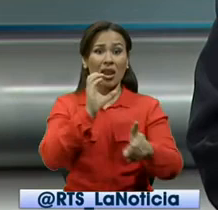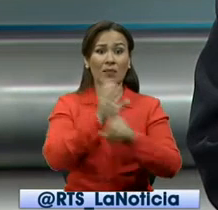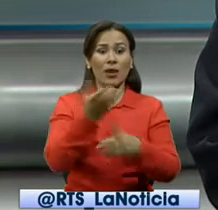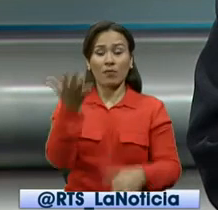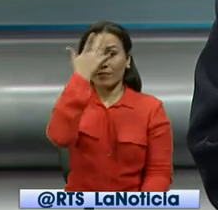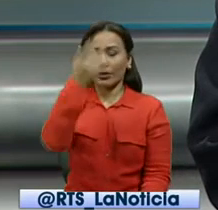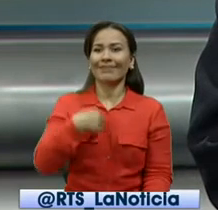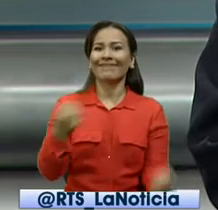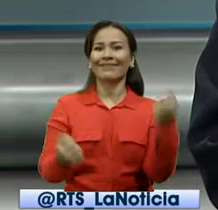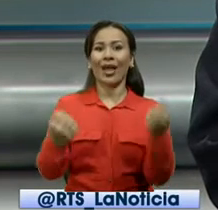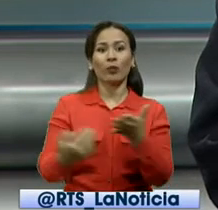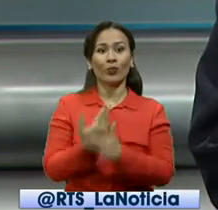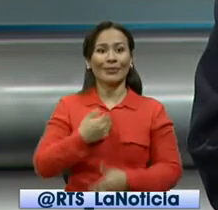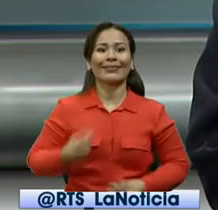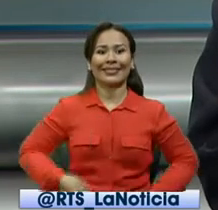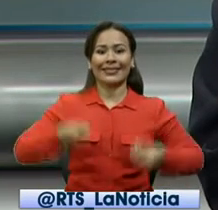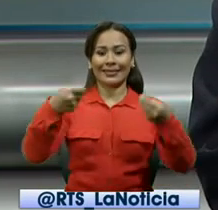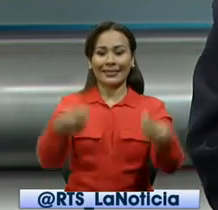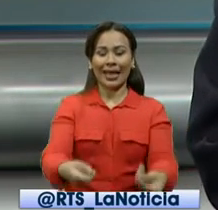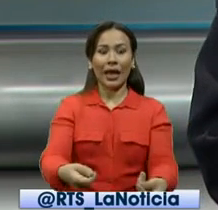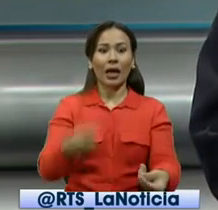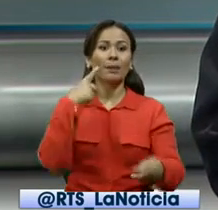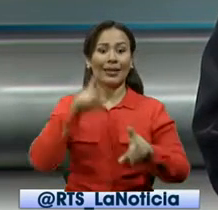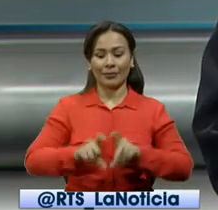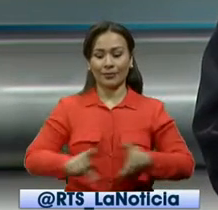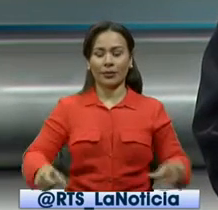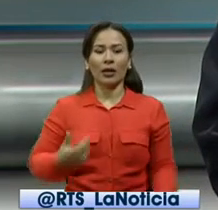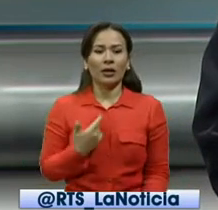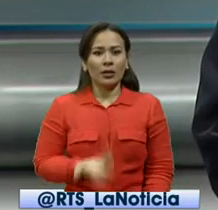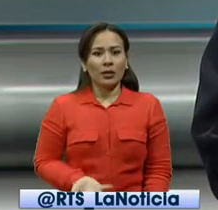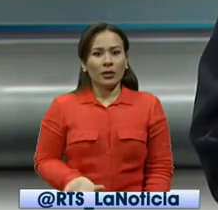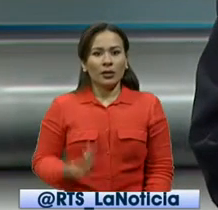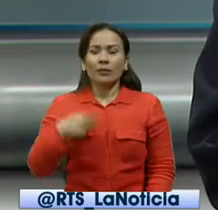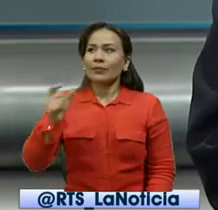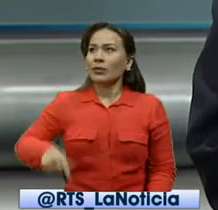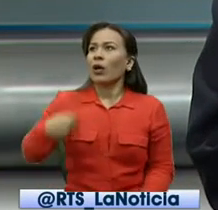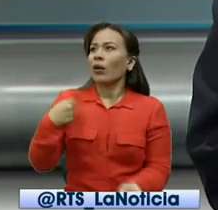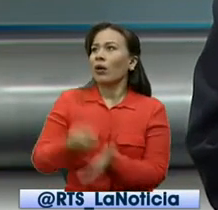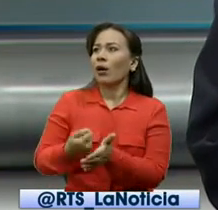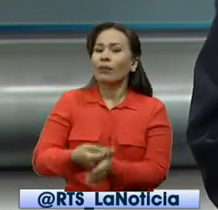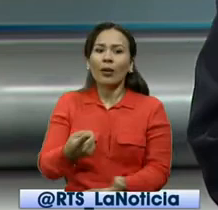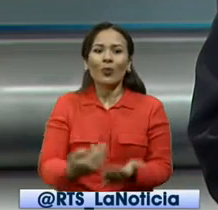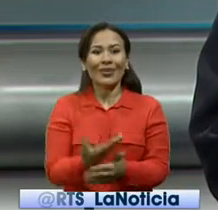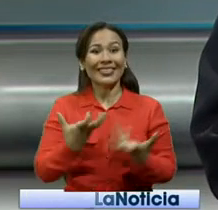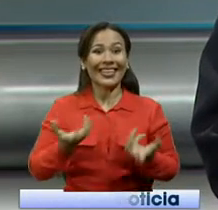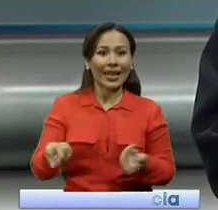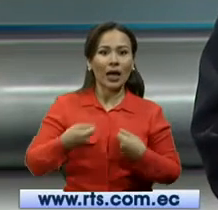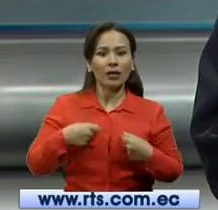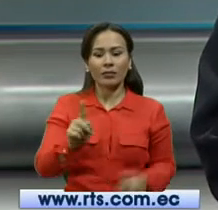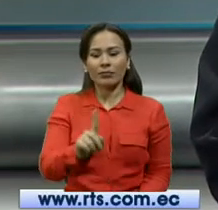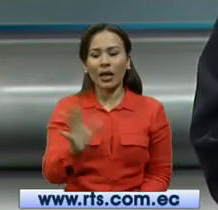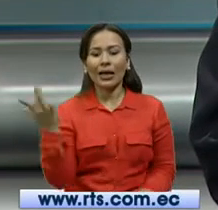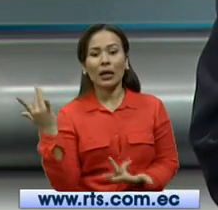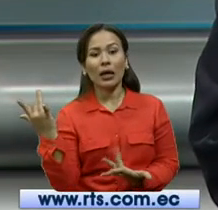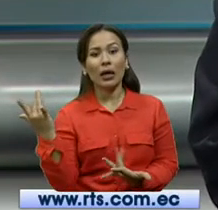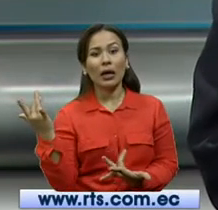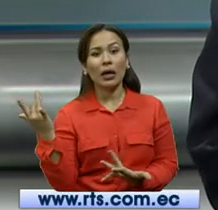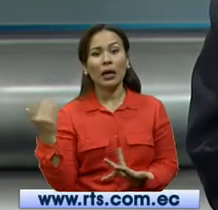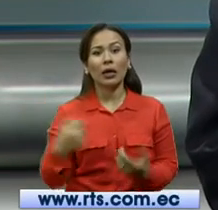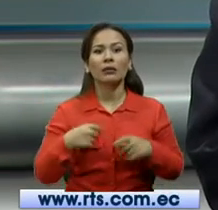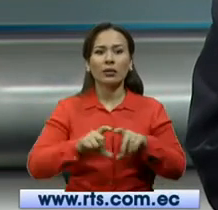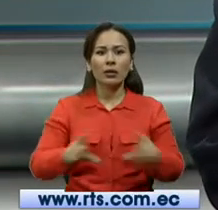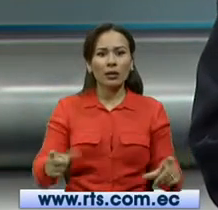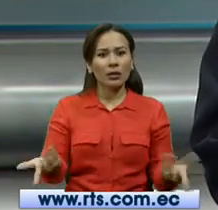las distribuidoras de vehículos y a los usuarios, a los que compran vehículos. Tienen que esperar mucho tiempo para poder